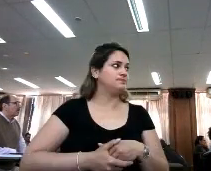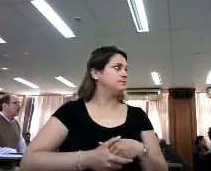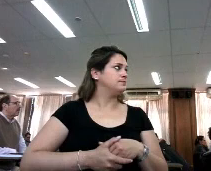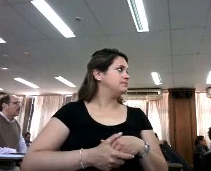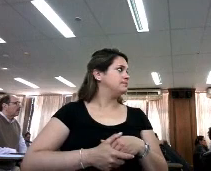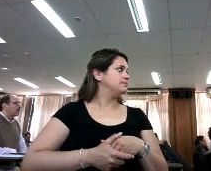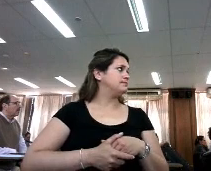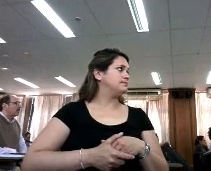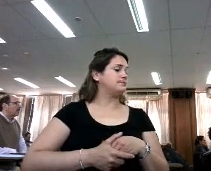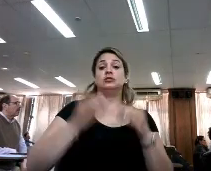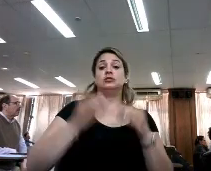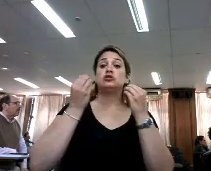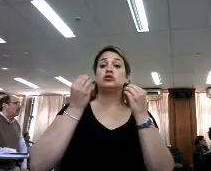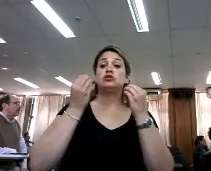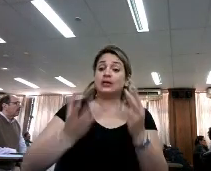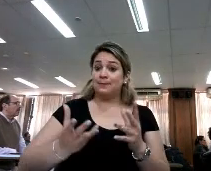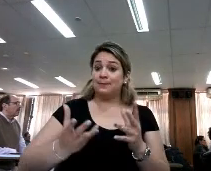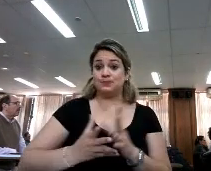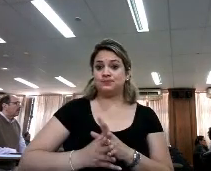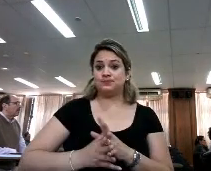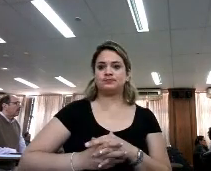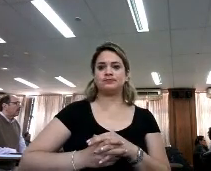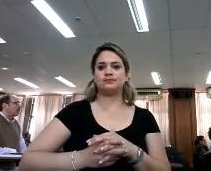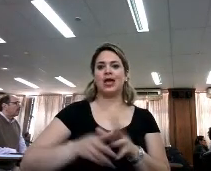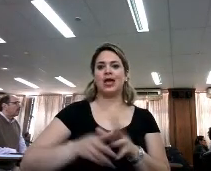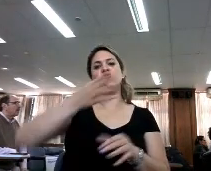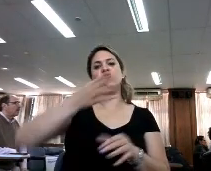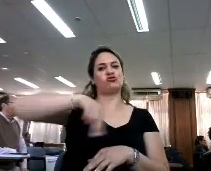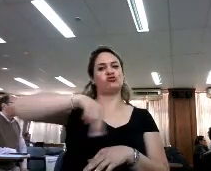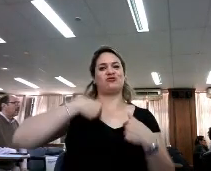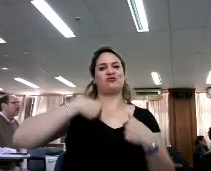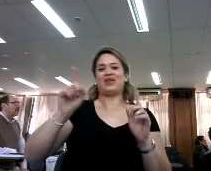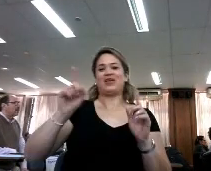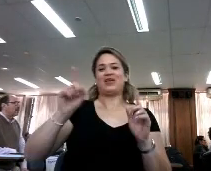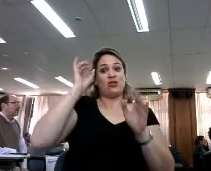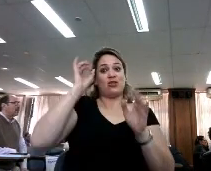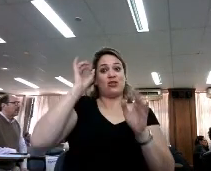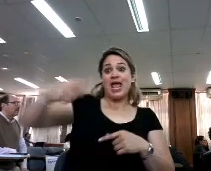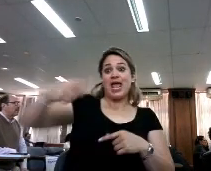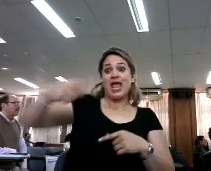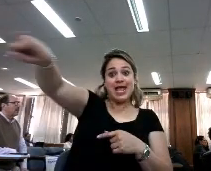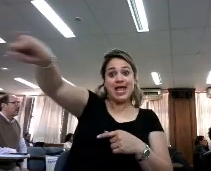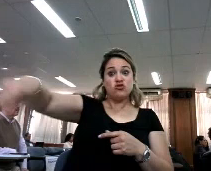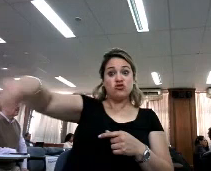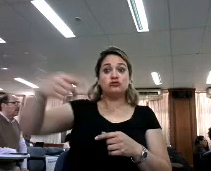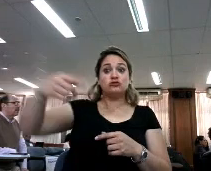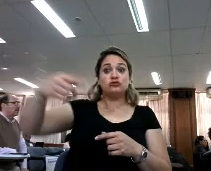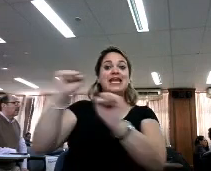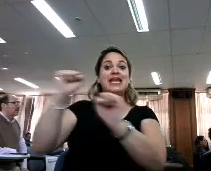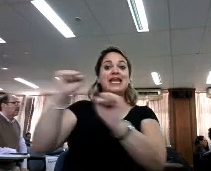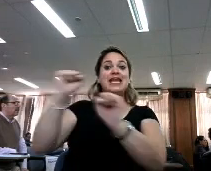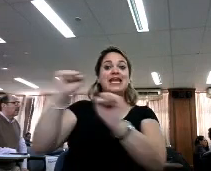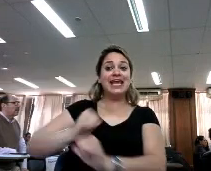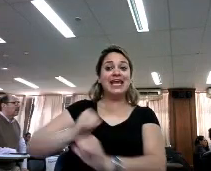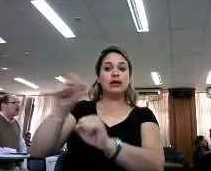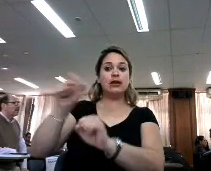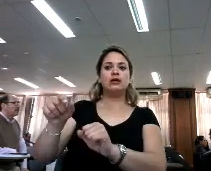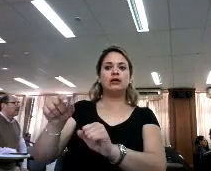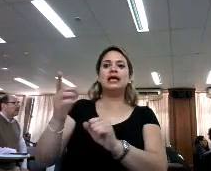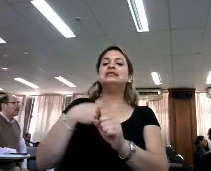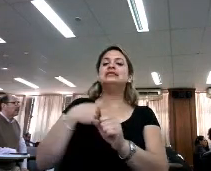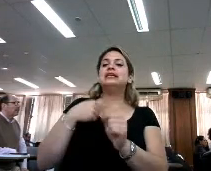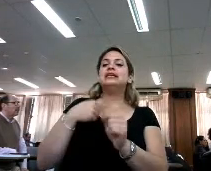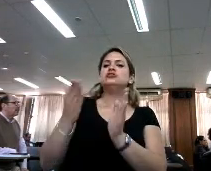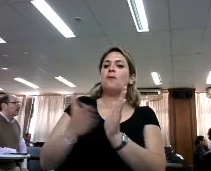Entonces, ¿qué pasa? Nosotros, bueno, nosotros no, ellos, los ingenieros en el CIVIR crearon las Topic Pages.